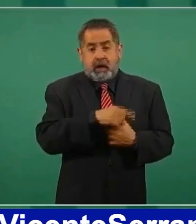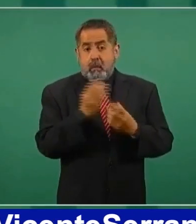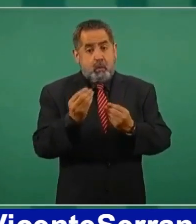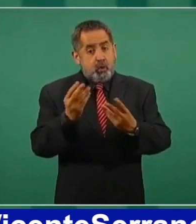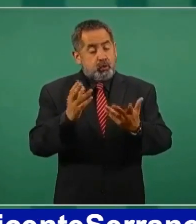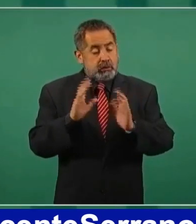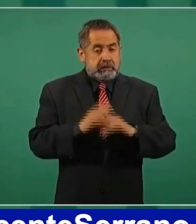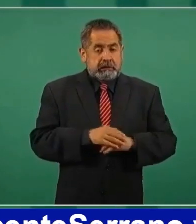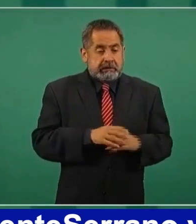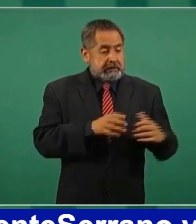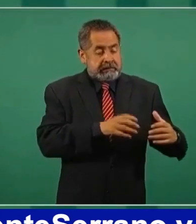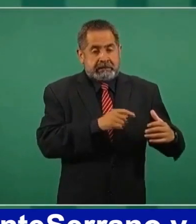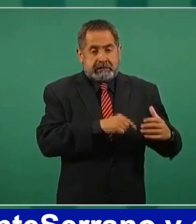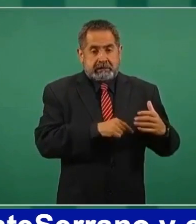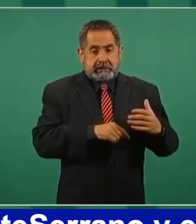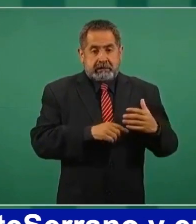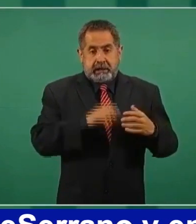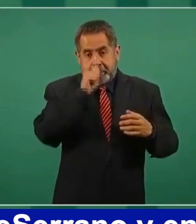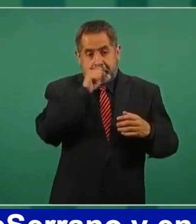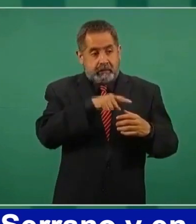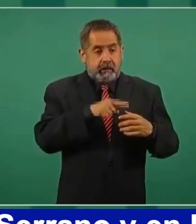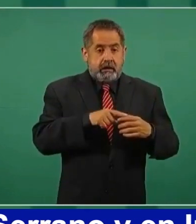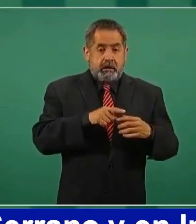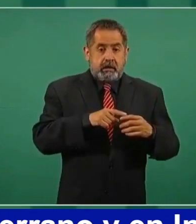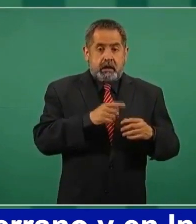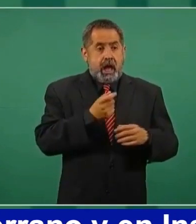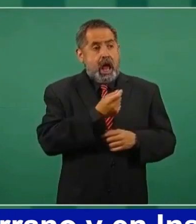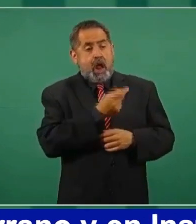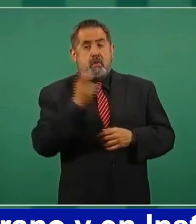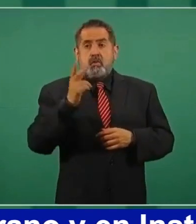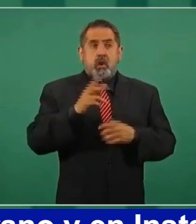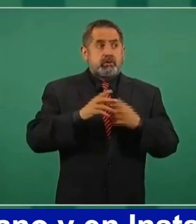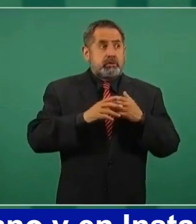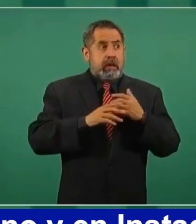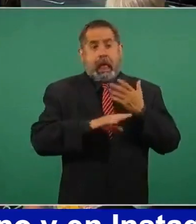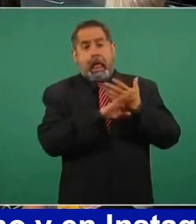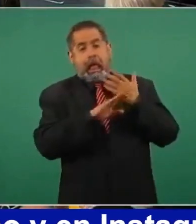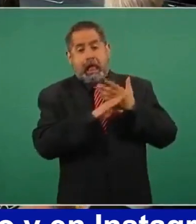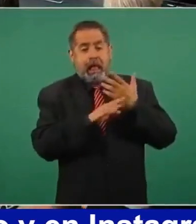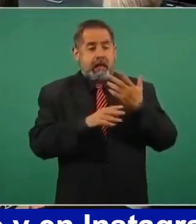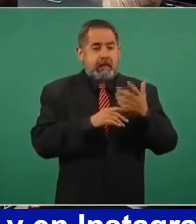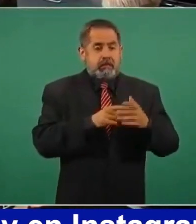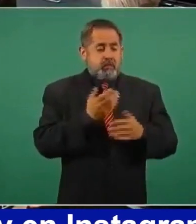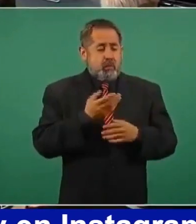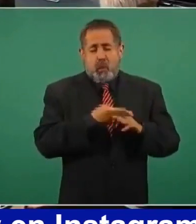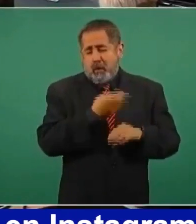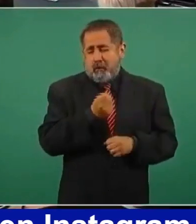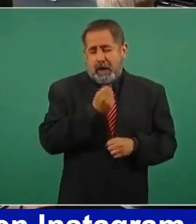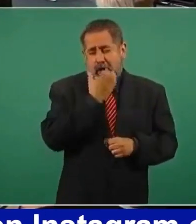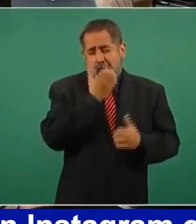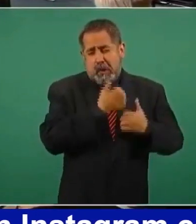internacionalistas muy reaccionarios, muy conservadores,